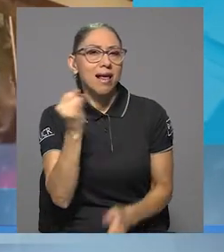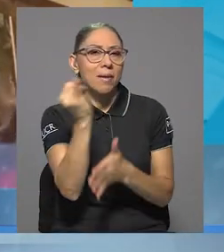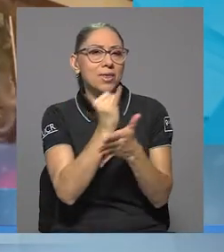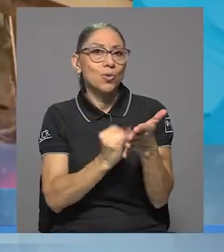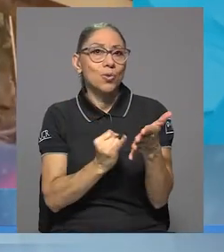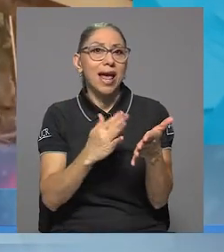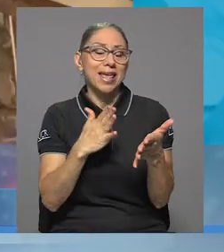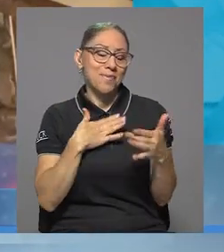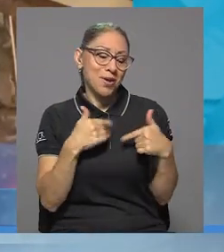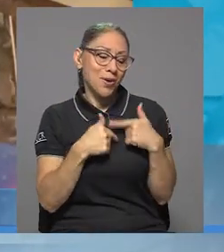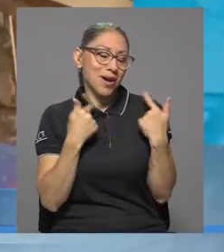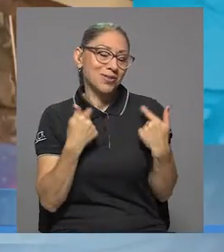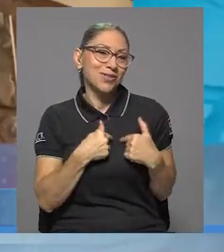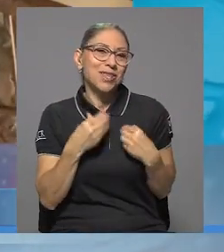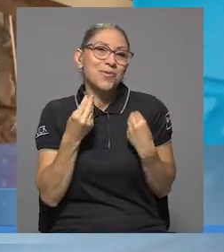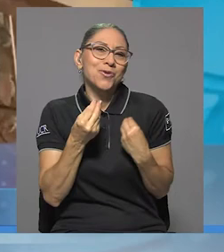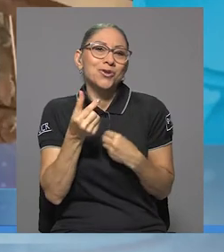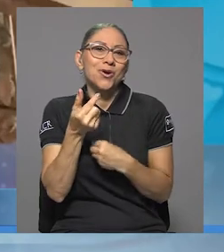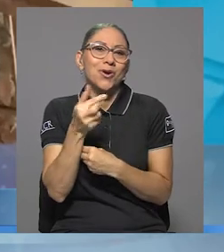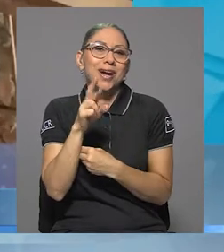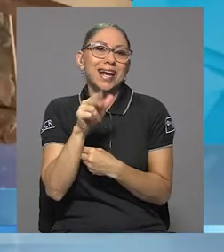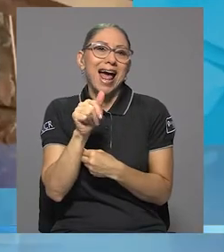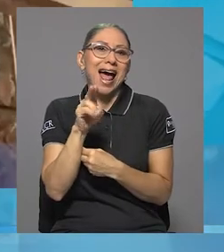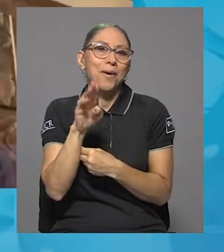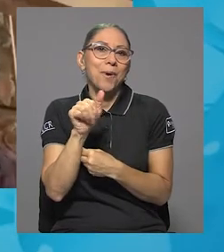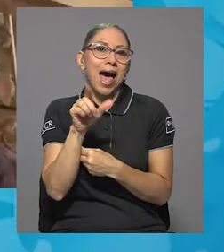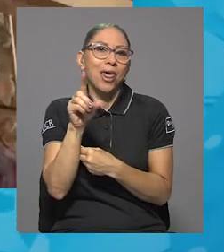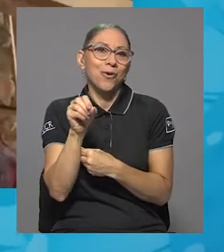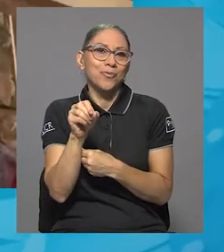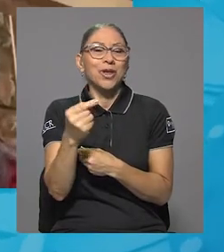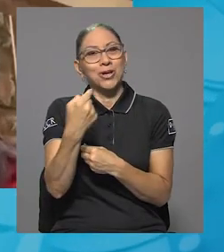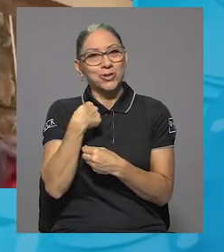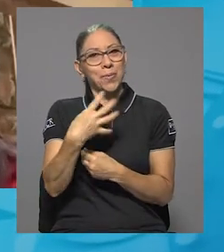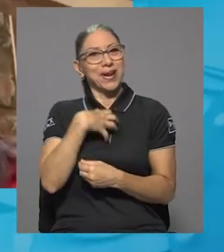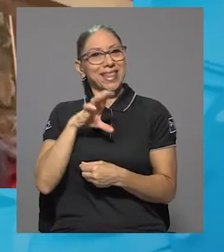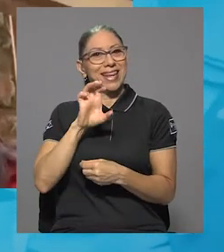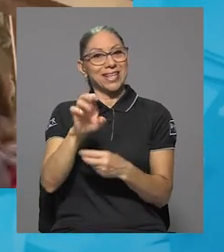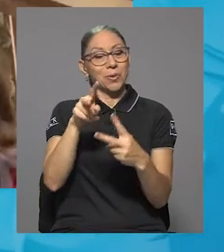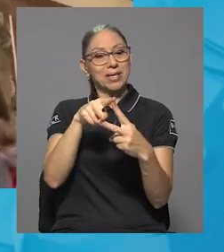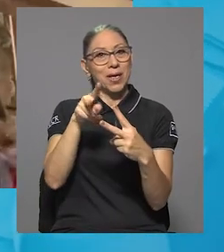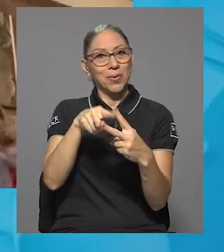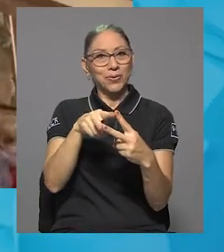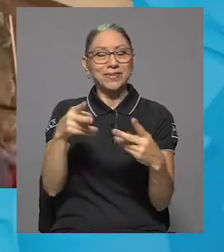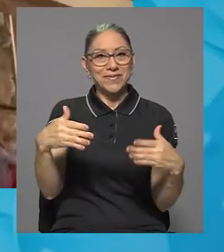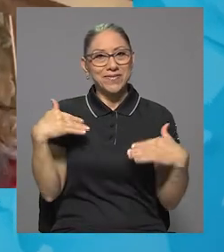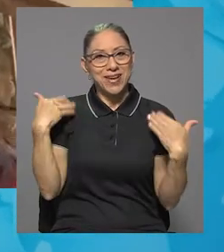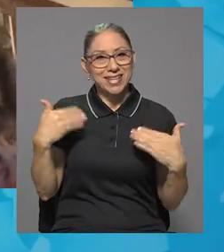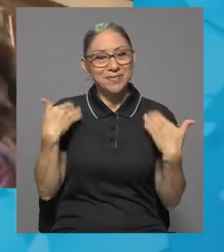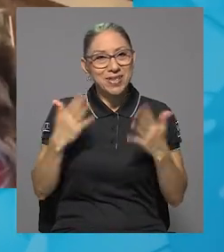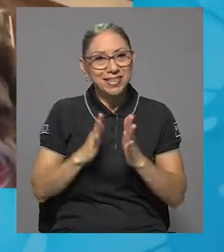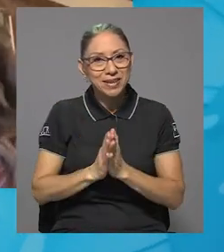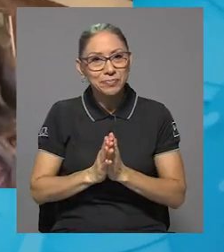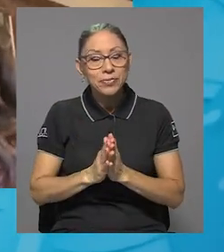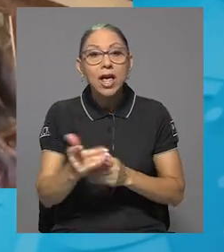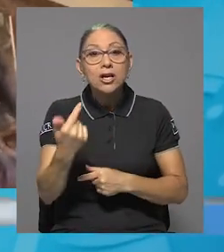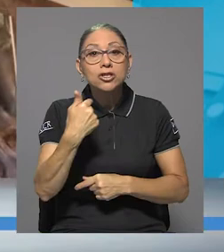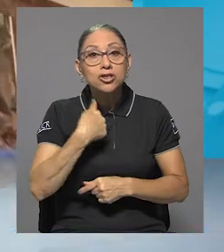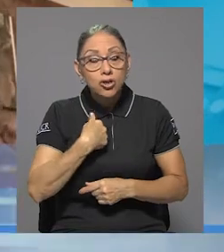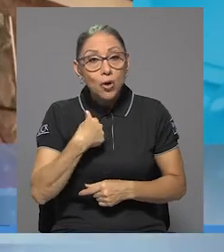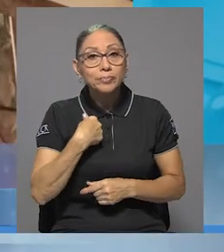grabado, entonces esas son las dos cátedras a las cuales yo pertenezco, felizmente. Yo voy a